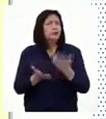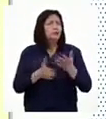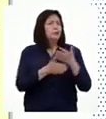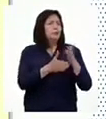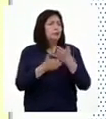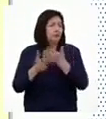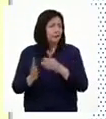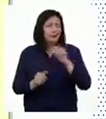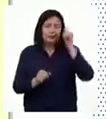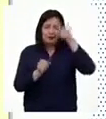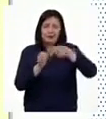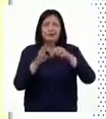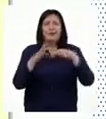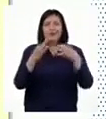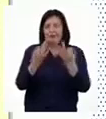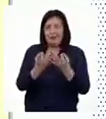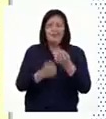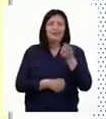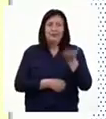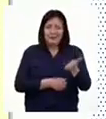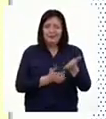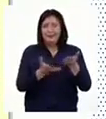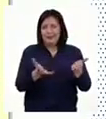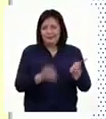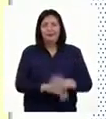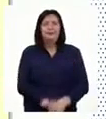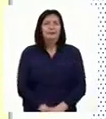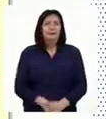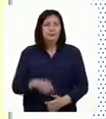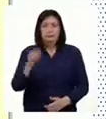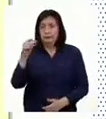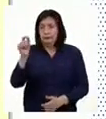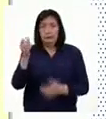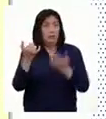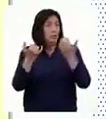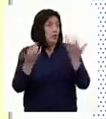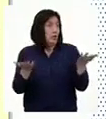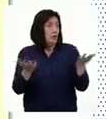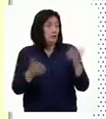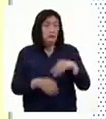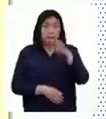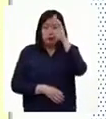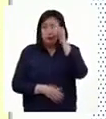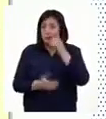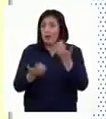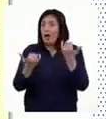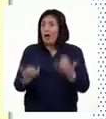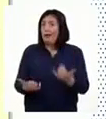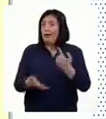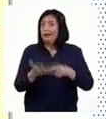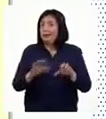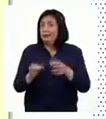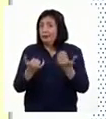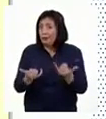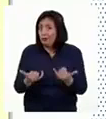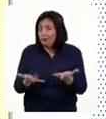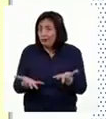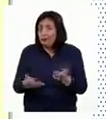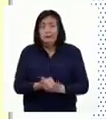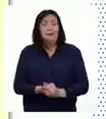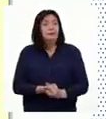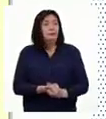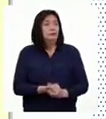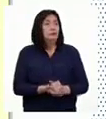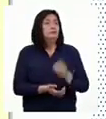compartimos los recuerdos familiares en relación con estos objetos. Entonces, chicas y chicos, ¿qué actividad nos toca trabajar el día de hoy?